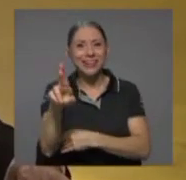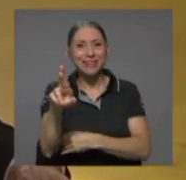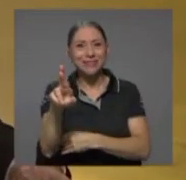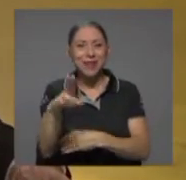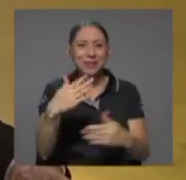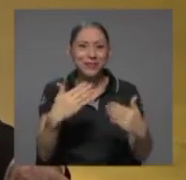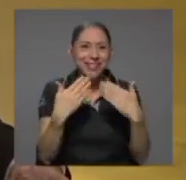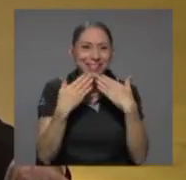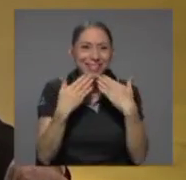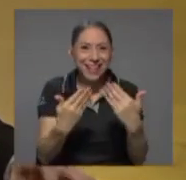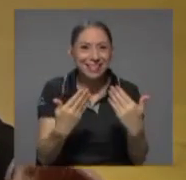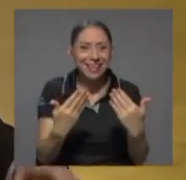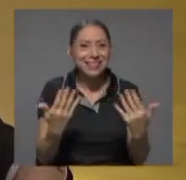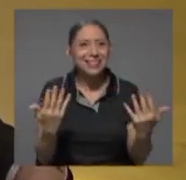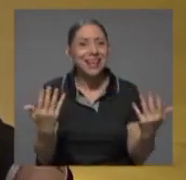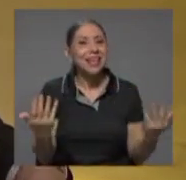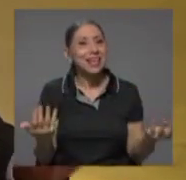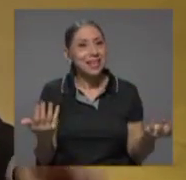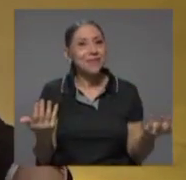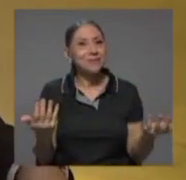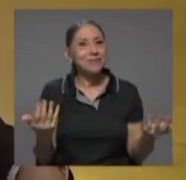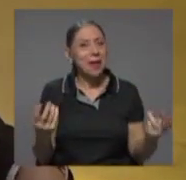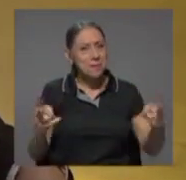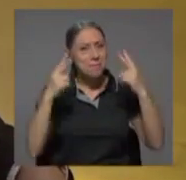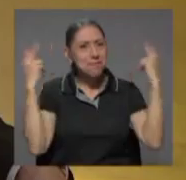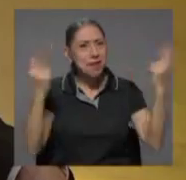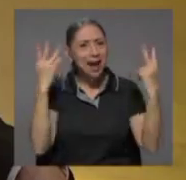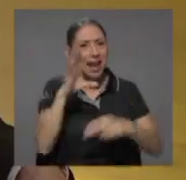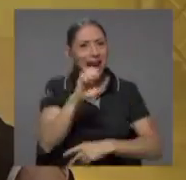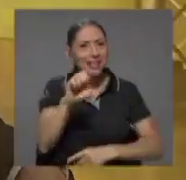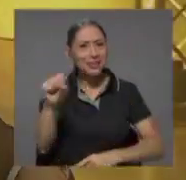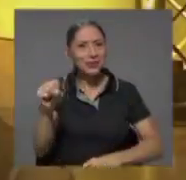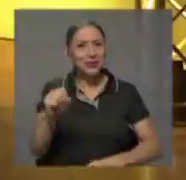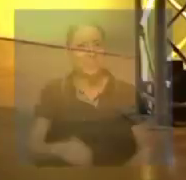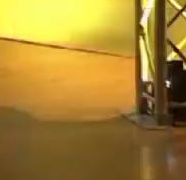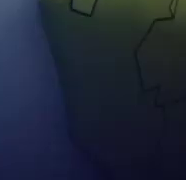muchas gracias y viva la caja del seguro social